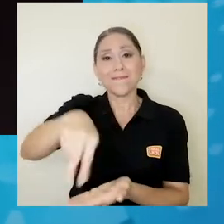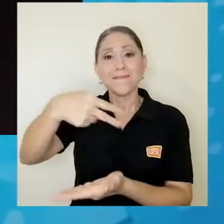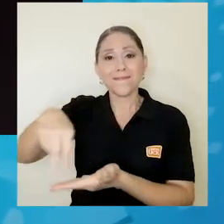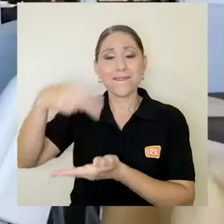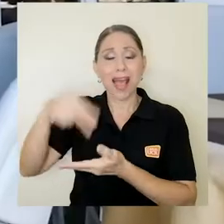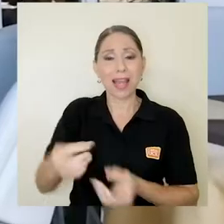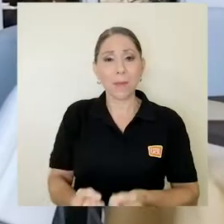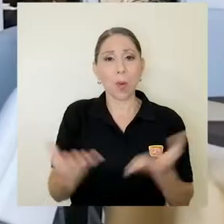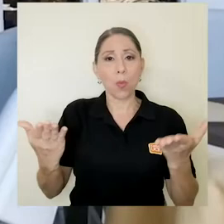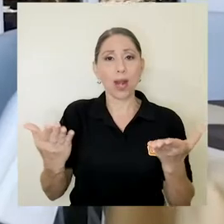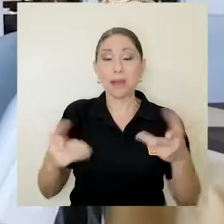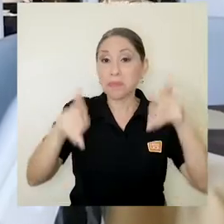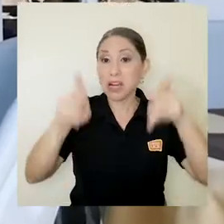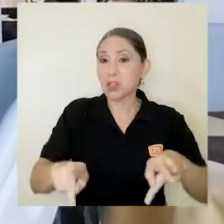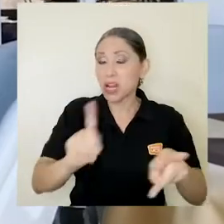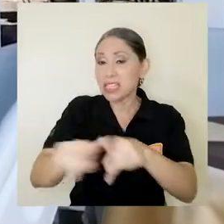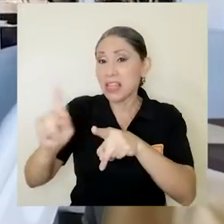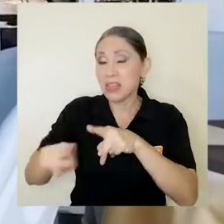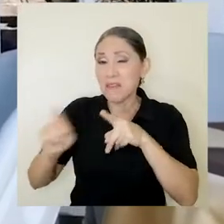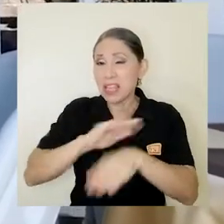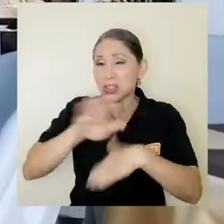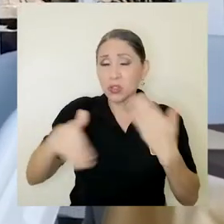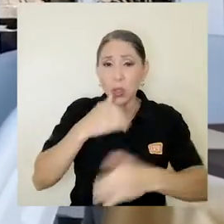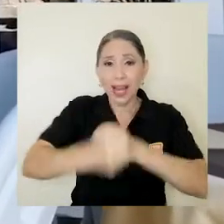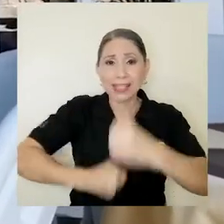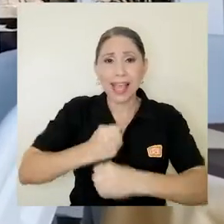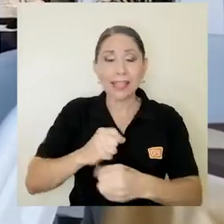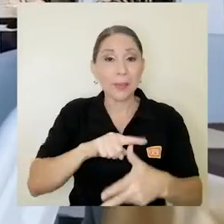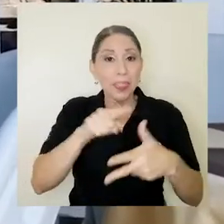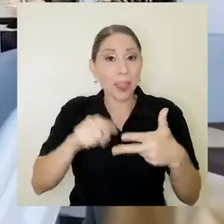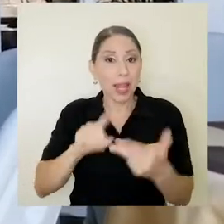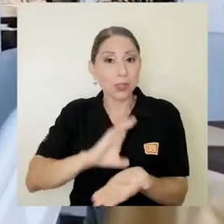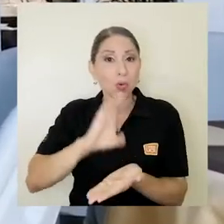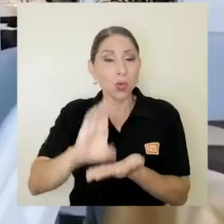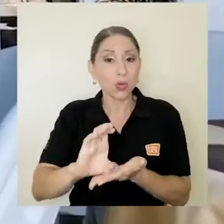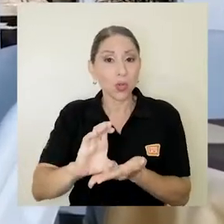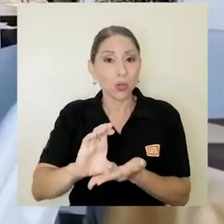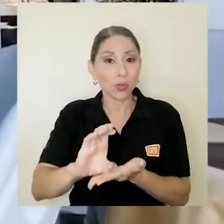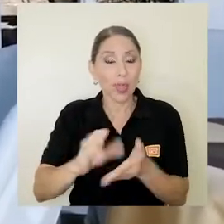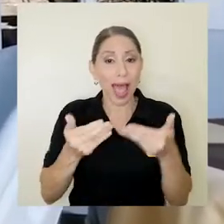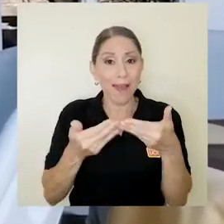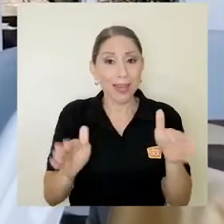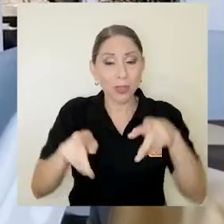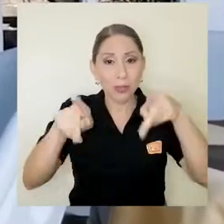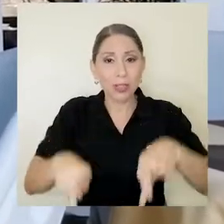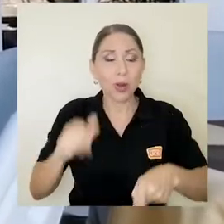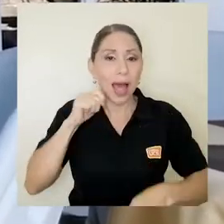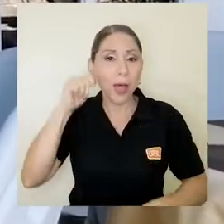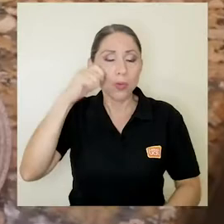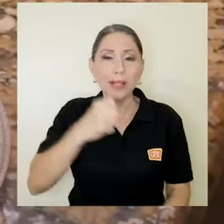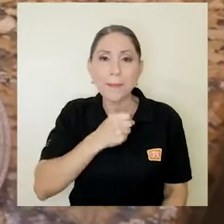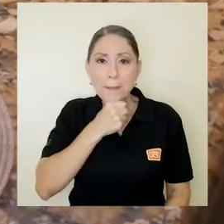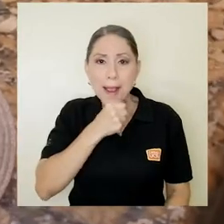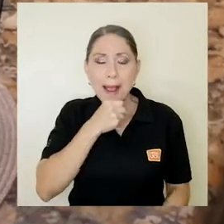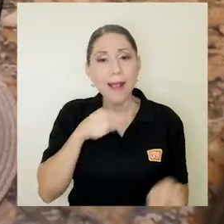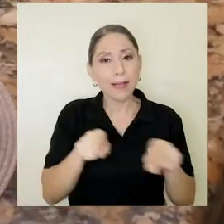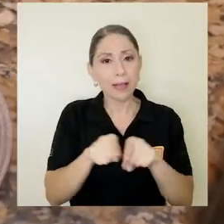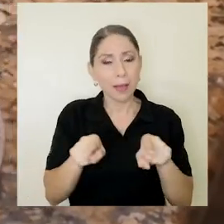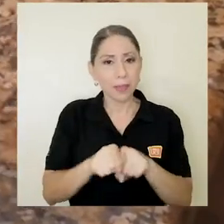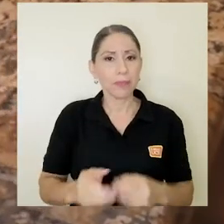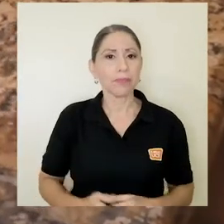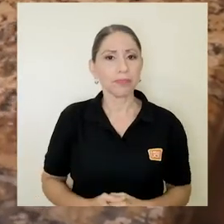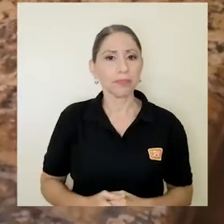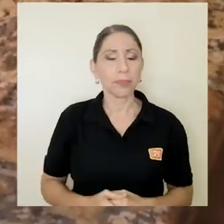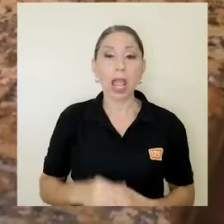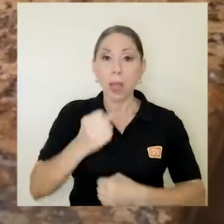edades, tenemos tres cursos abiertos para la persona adulta mayor, también hemos trabajado con